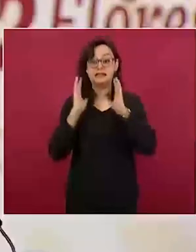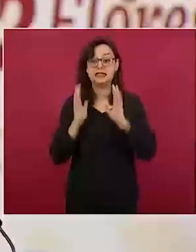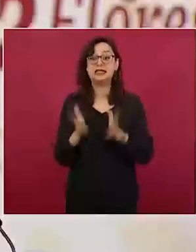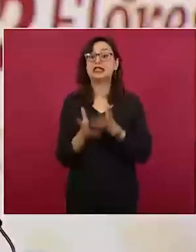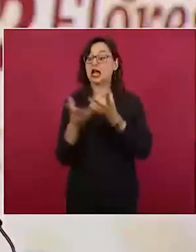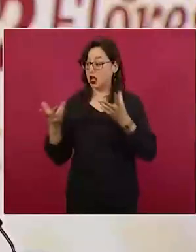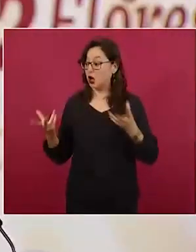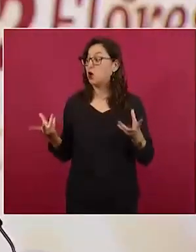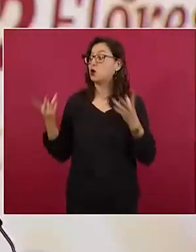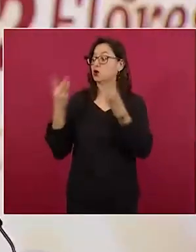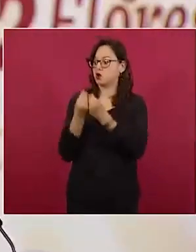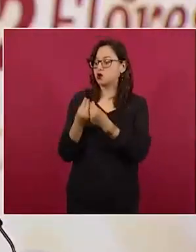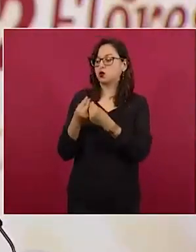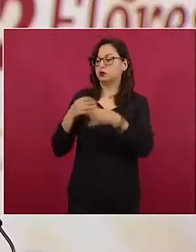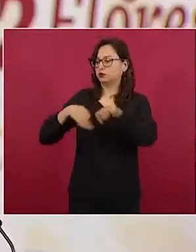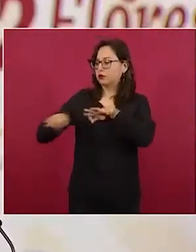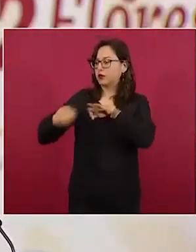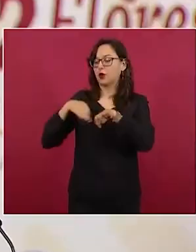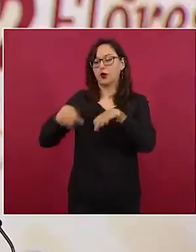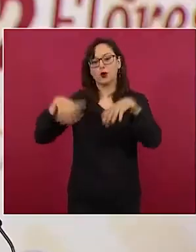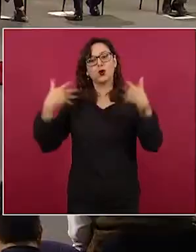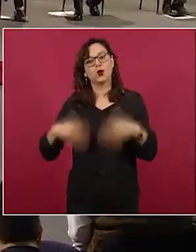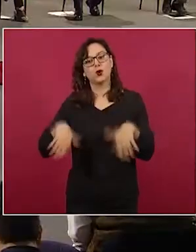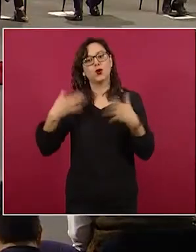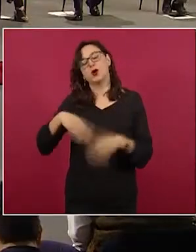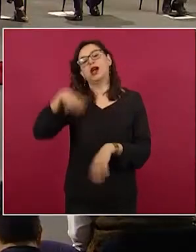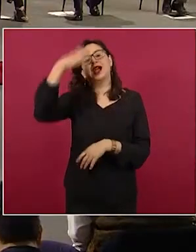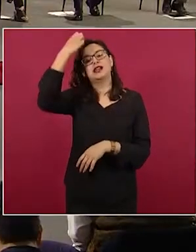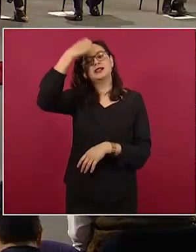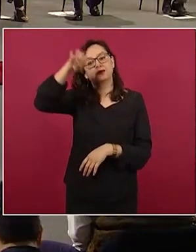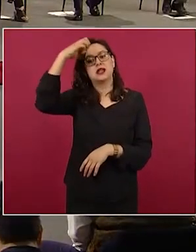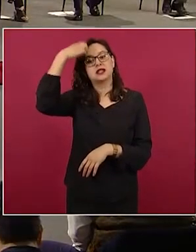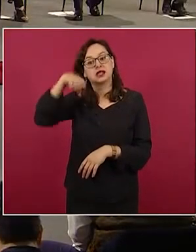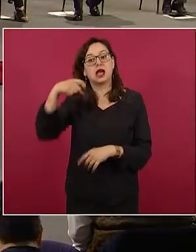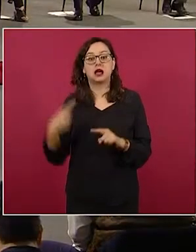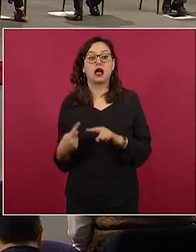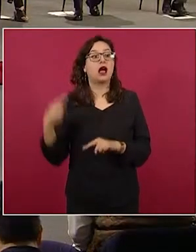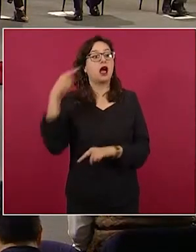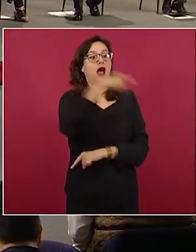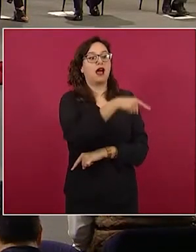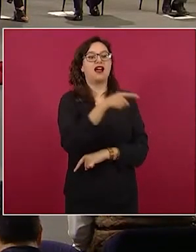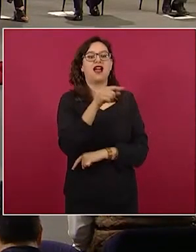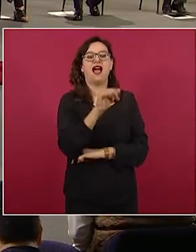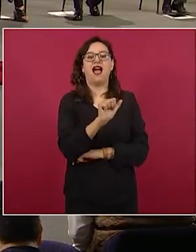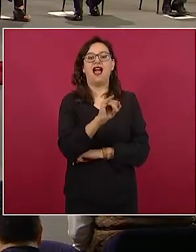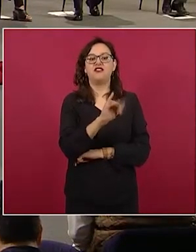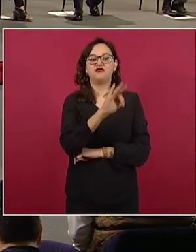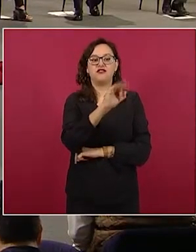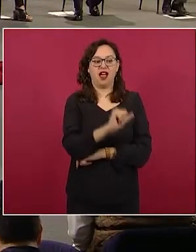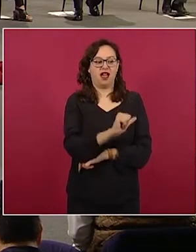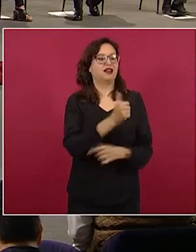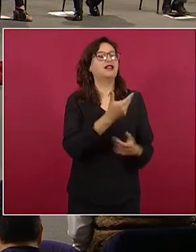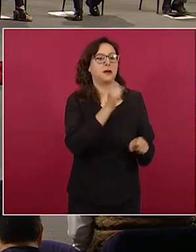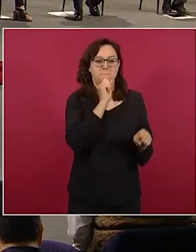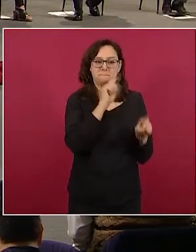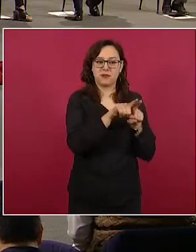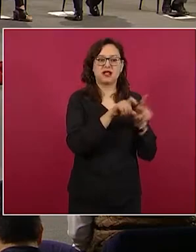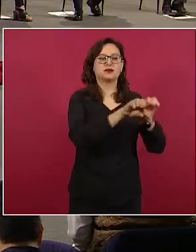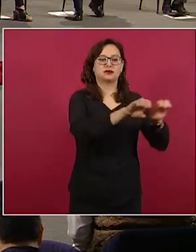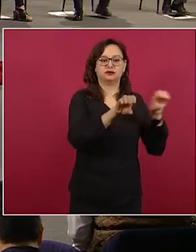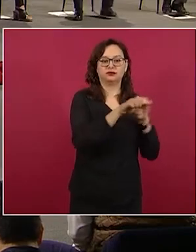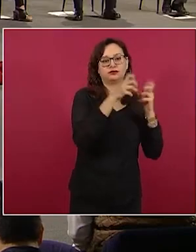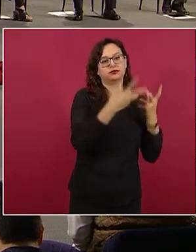trabajo con el equipo del maestro Prieto en los trabajos de construcción del Aeropuerto Internacional Felipe Ángeles. Ya estamos tomando acciones,